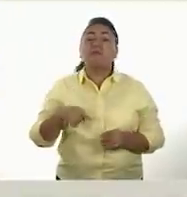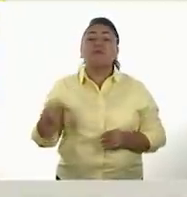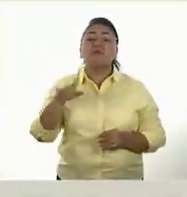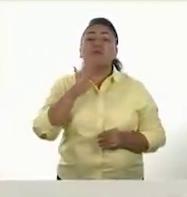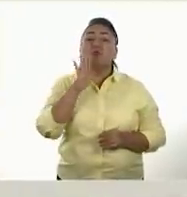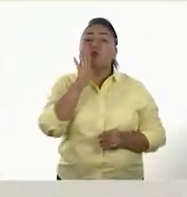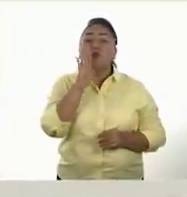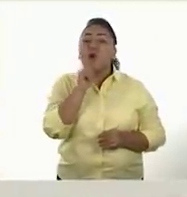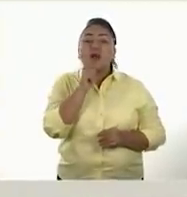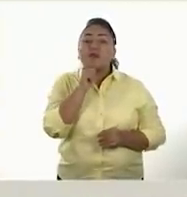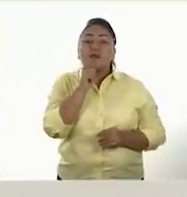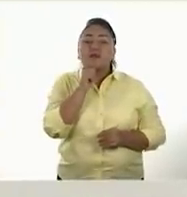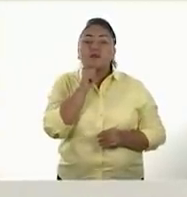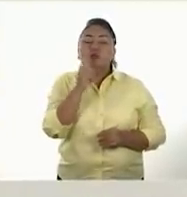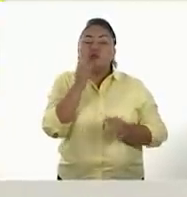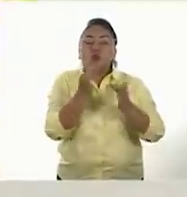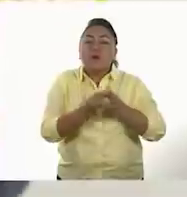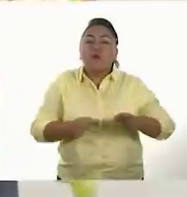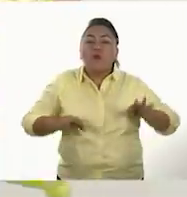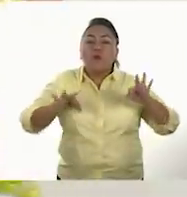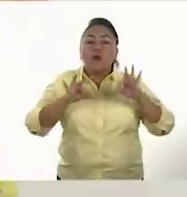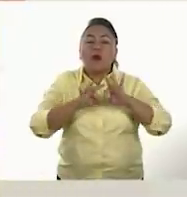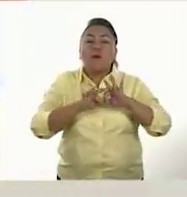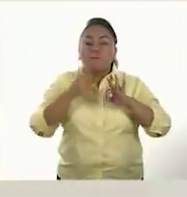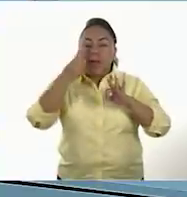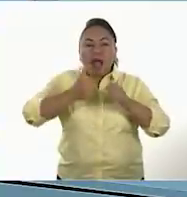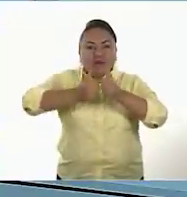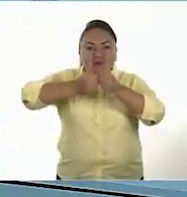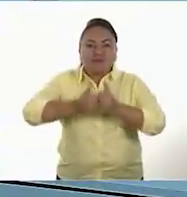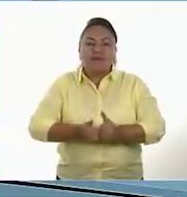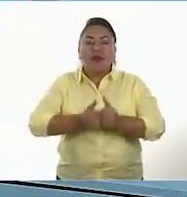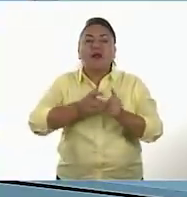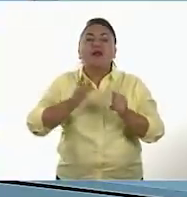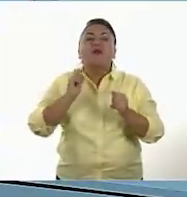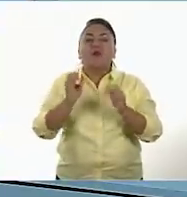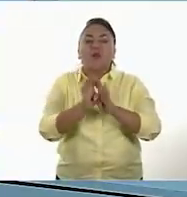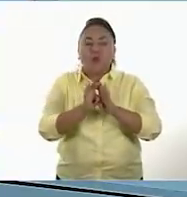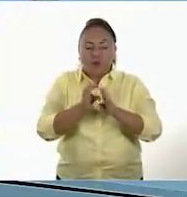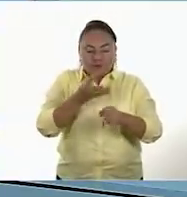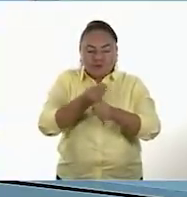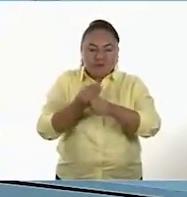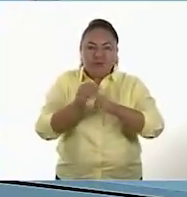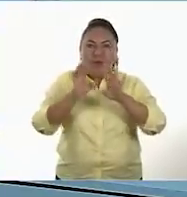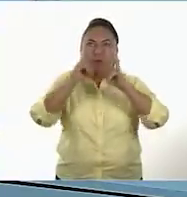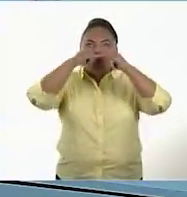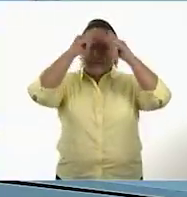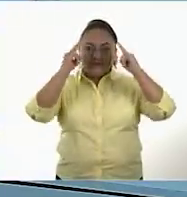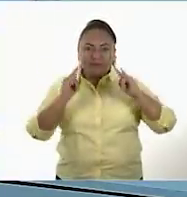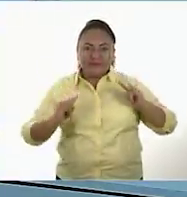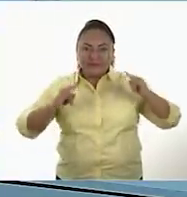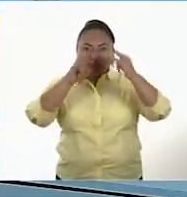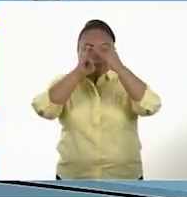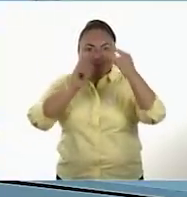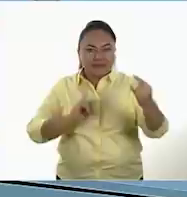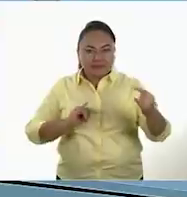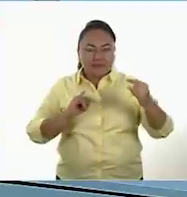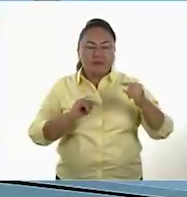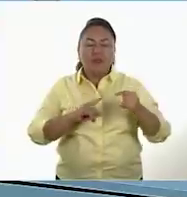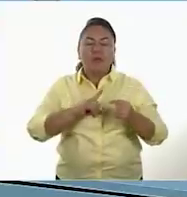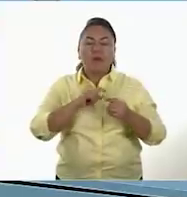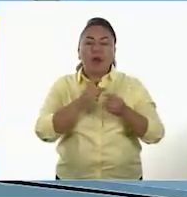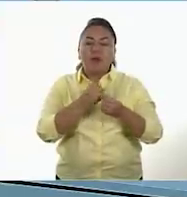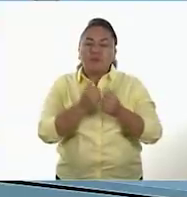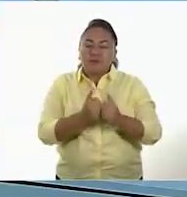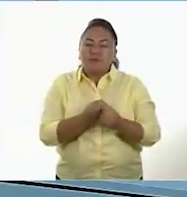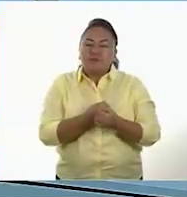dado un paso tan importante para la construcción de aldeas. Ok. La construcción de aldeas y principalmente después pueblos,